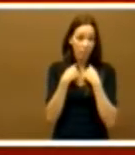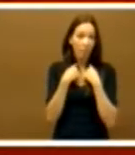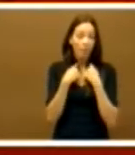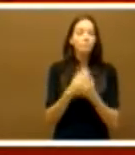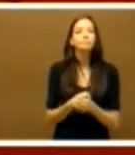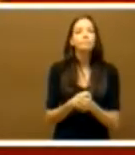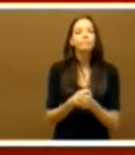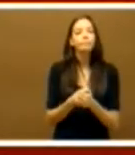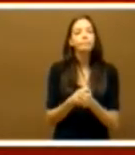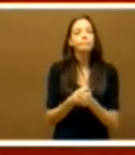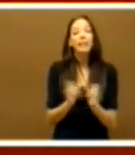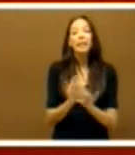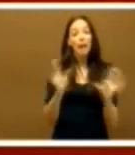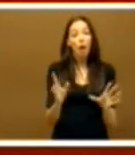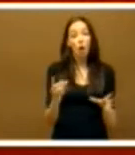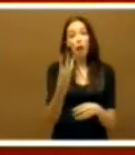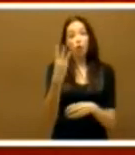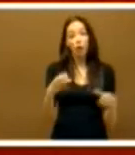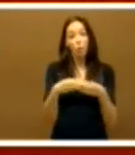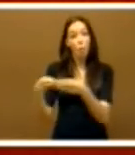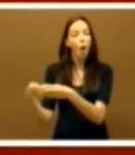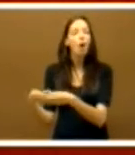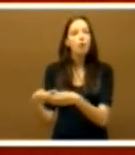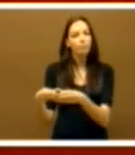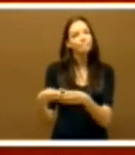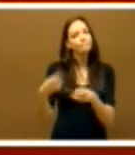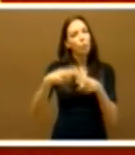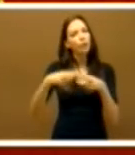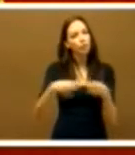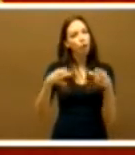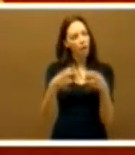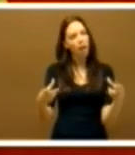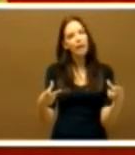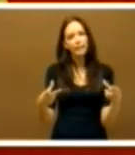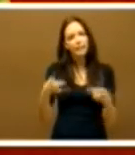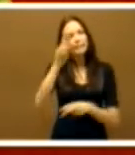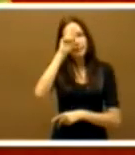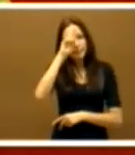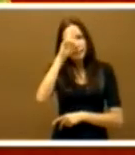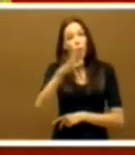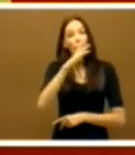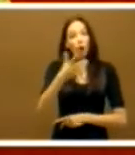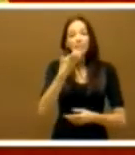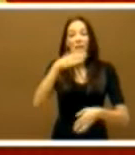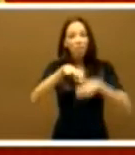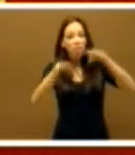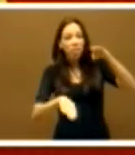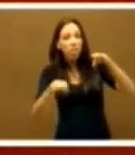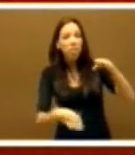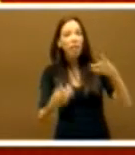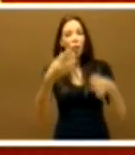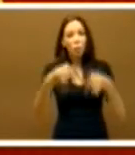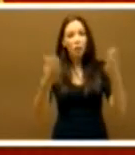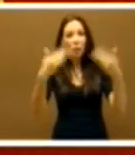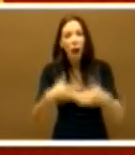Que nos preocupan las políticas sociales, porque las políticas sociales son el bálsamo que calma esas diferencias, esas justicias que hay en esta sociedad